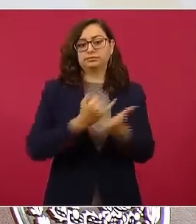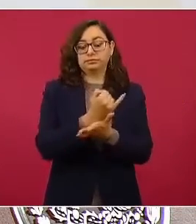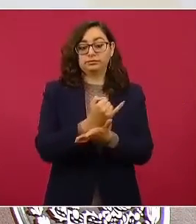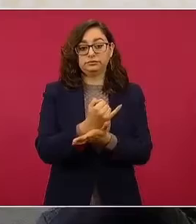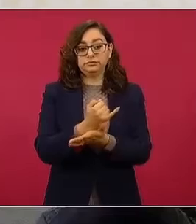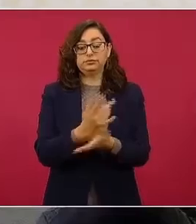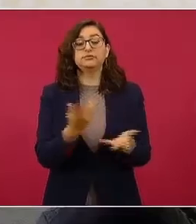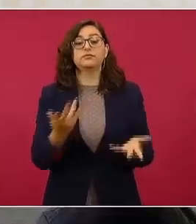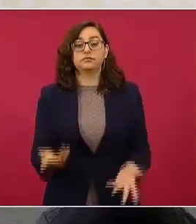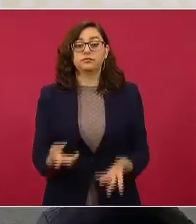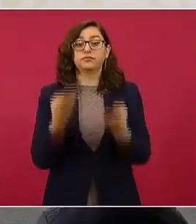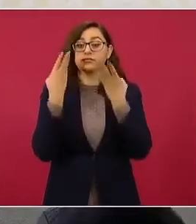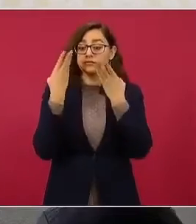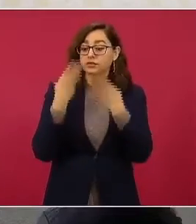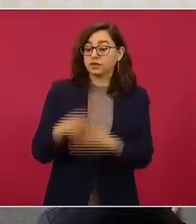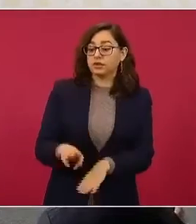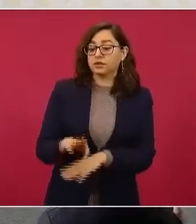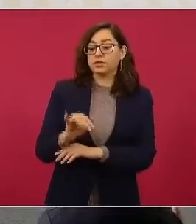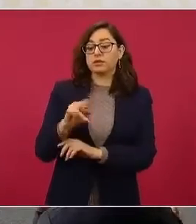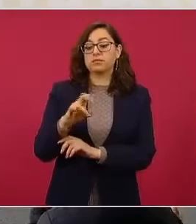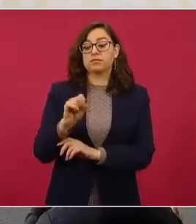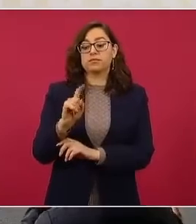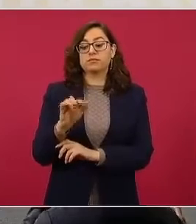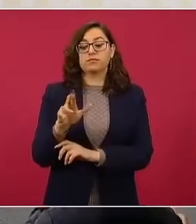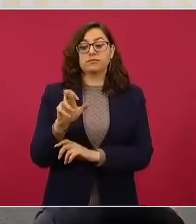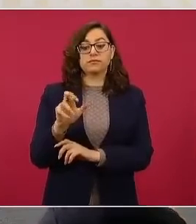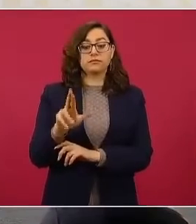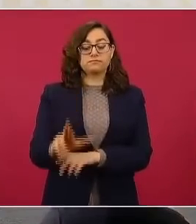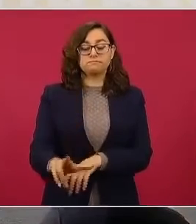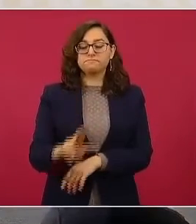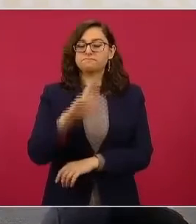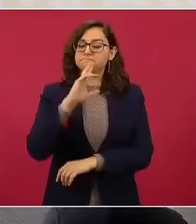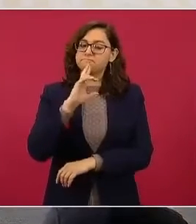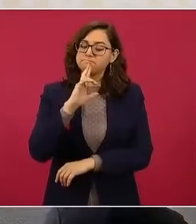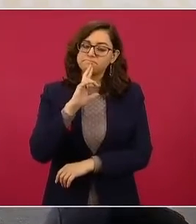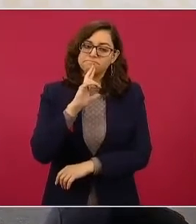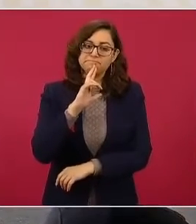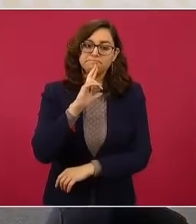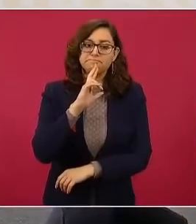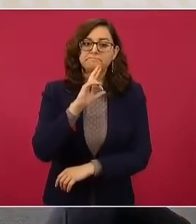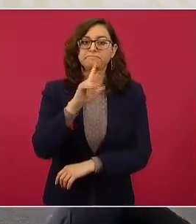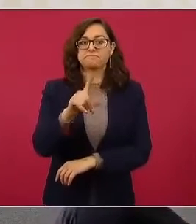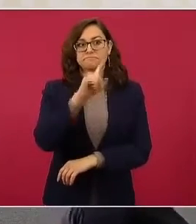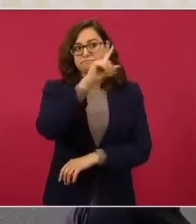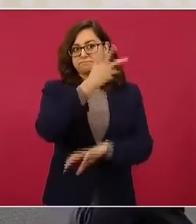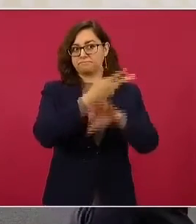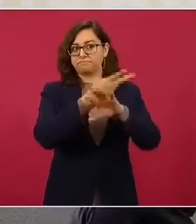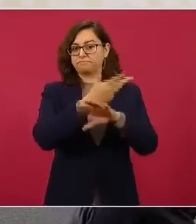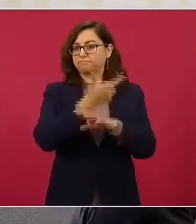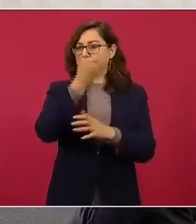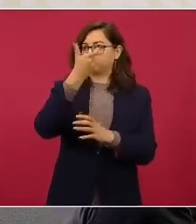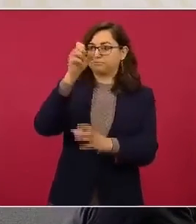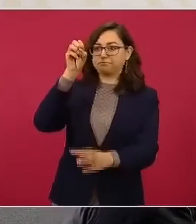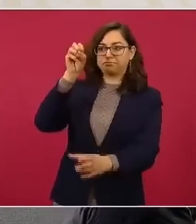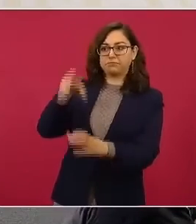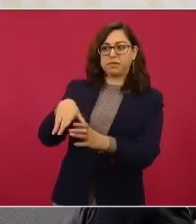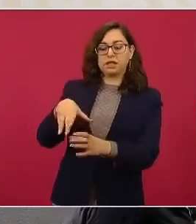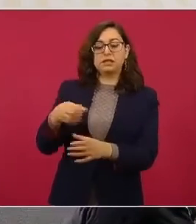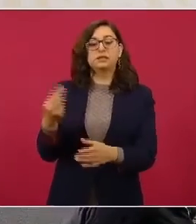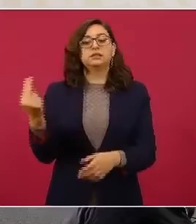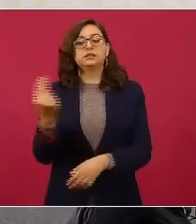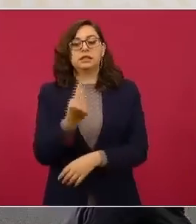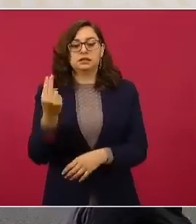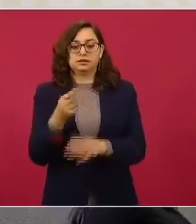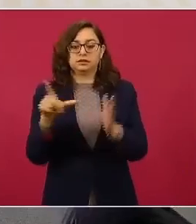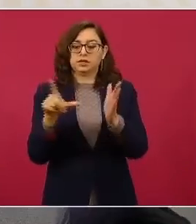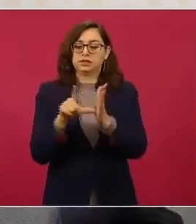es la mejor opción de depósito a cuentas y lo hacen desde Estados Unidos y sólo necesitan su